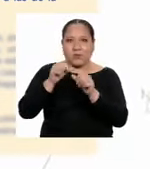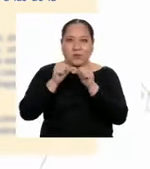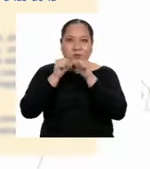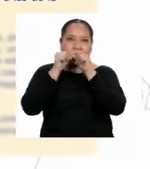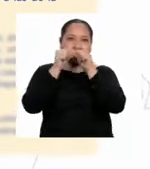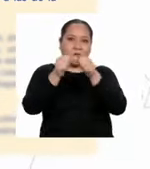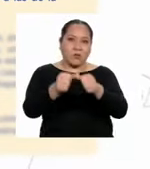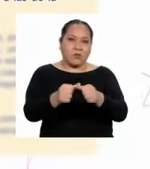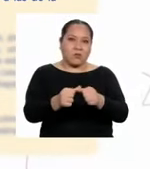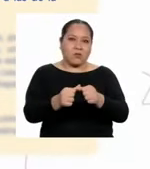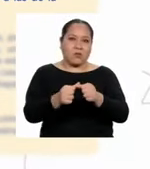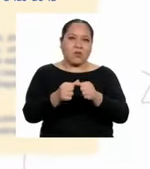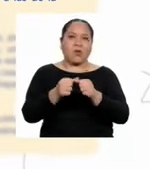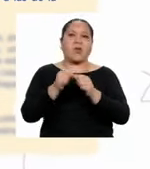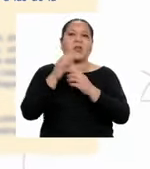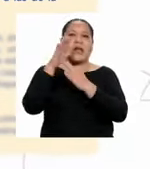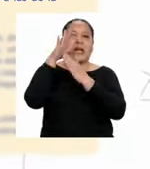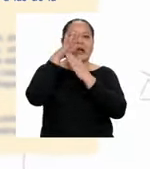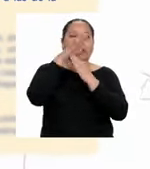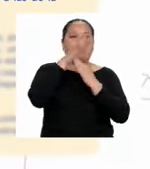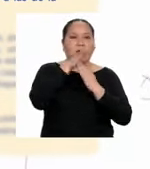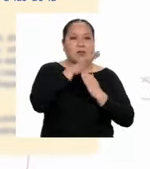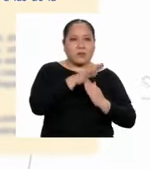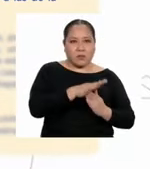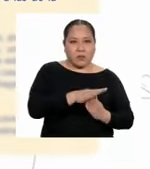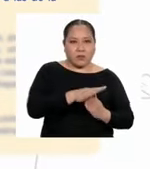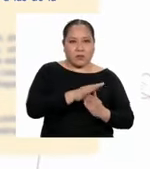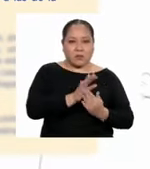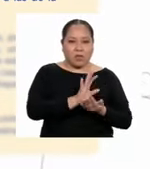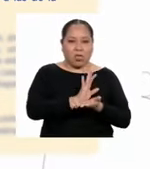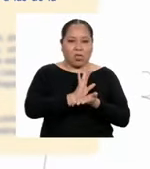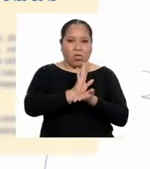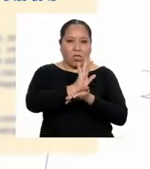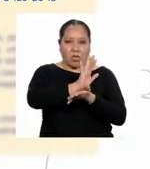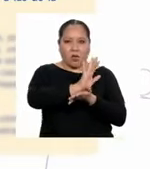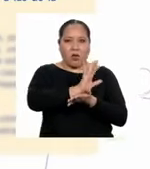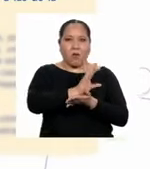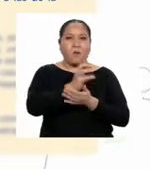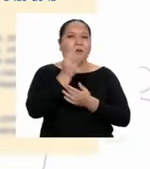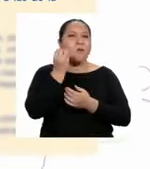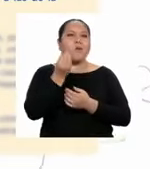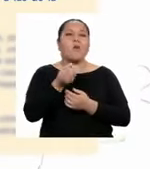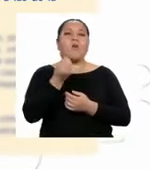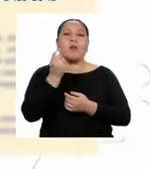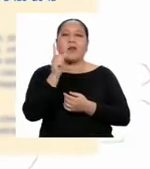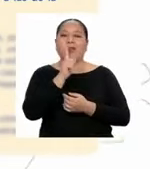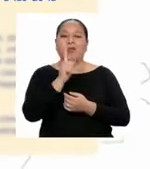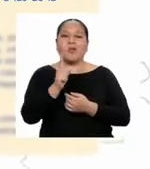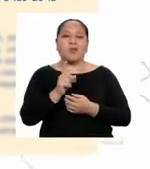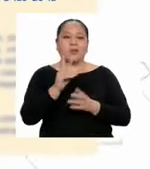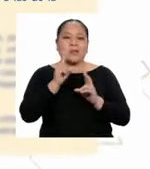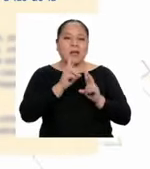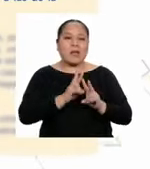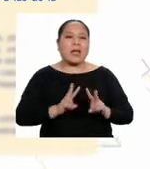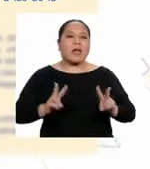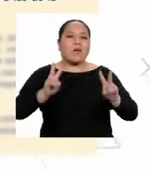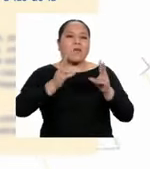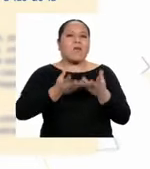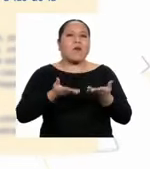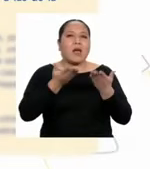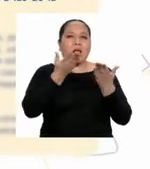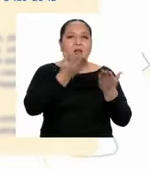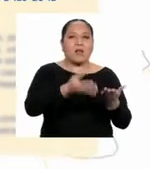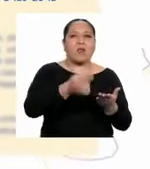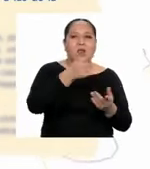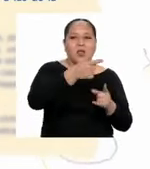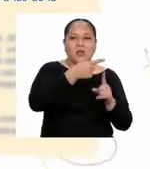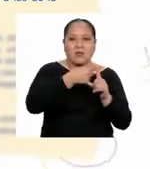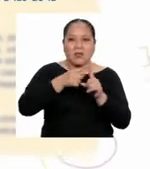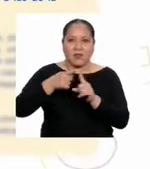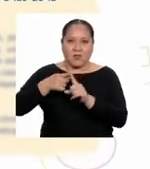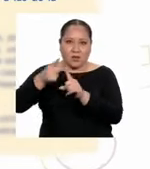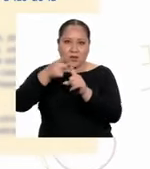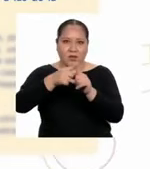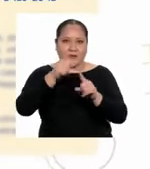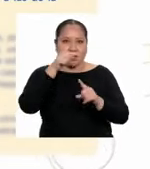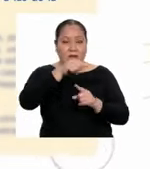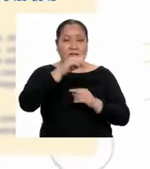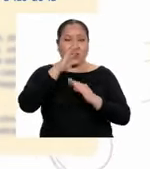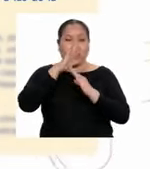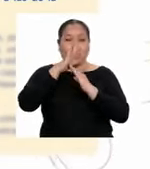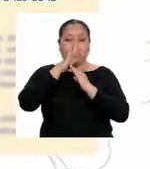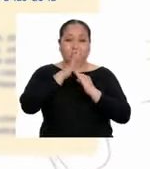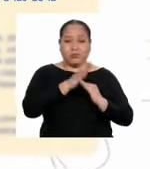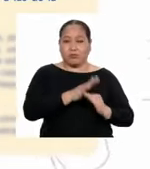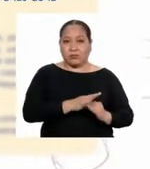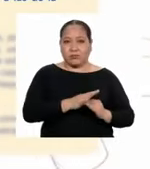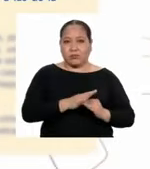casos de discriminación producto de la poca valoración a la diversidad. Esta discriminación se